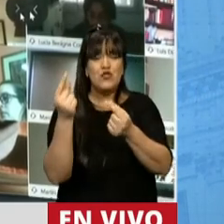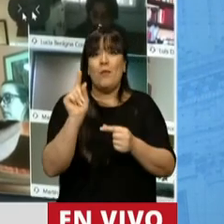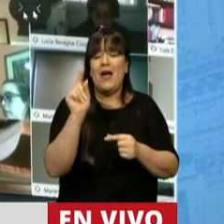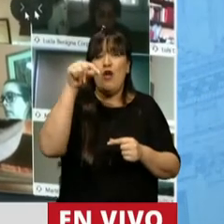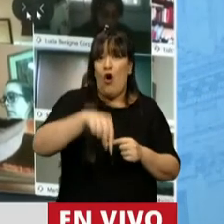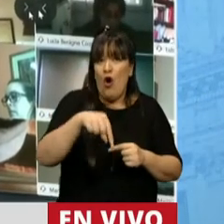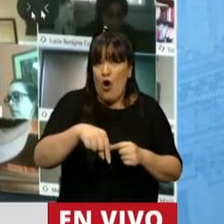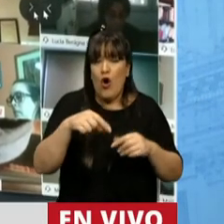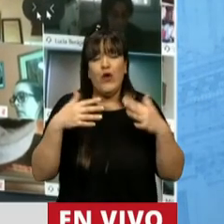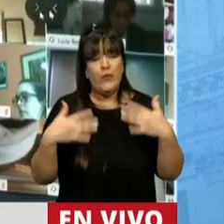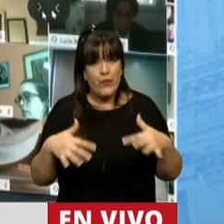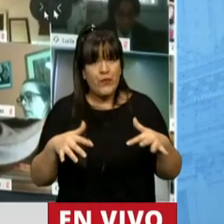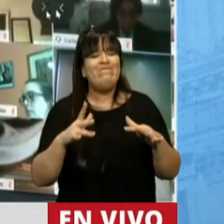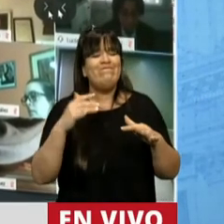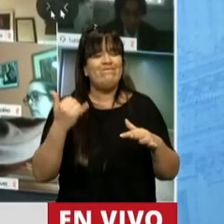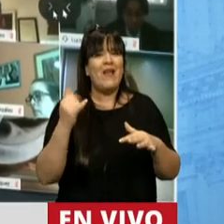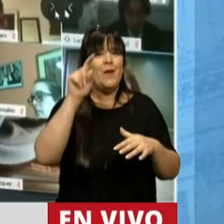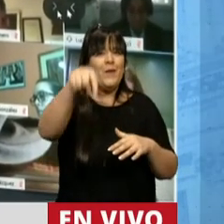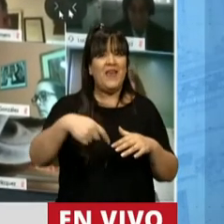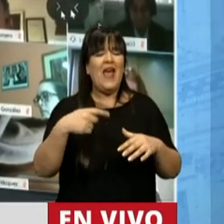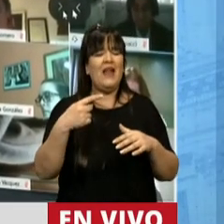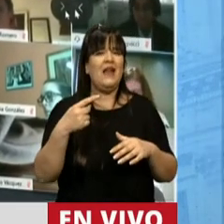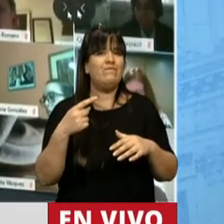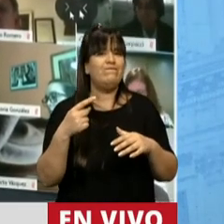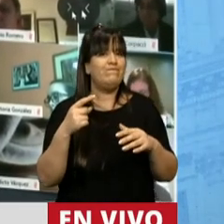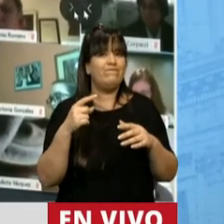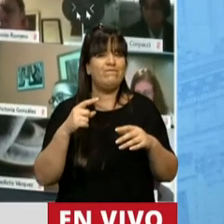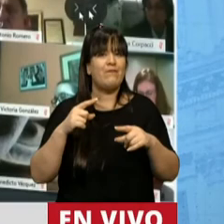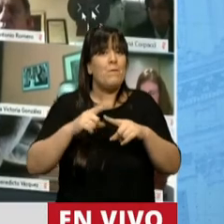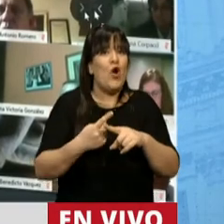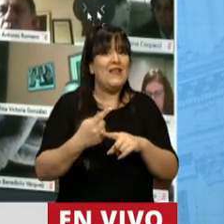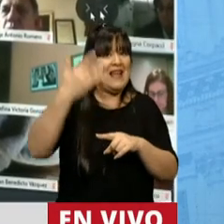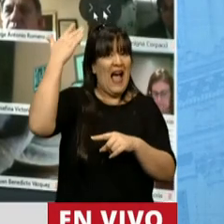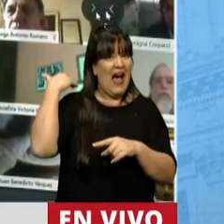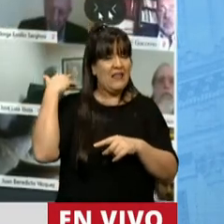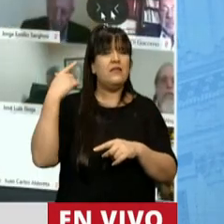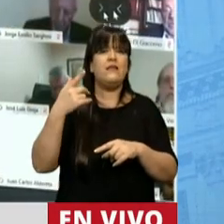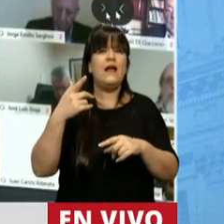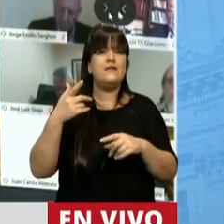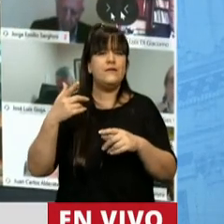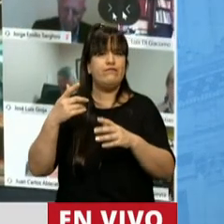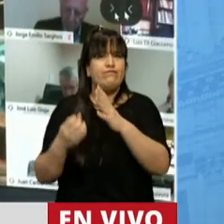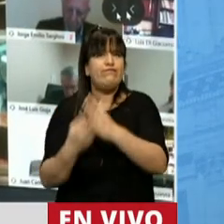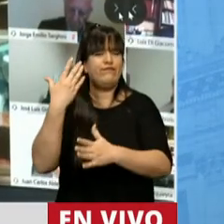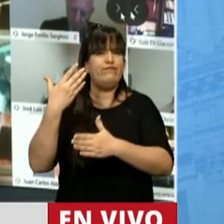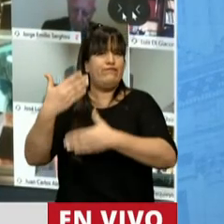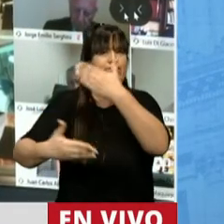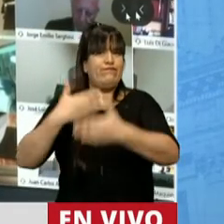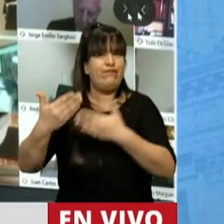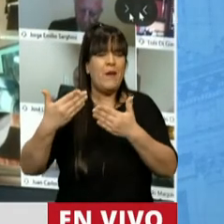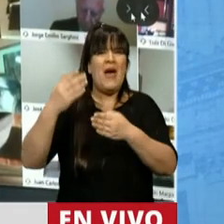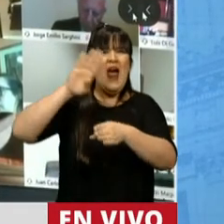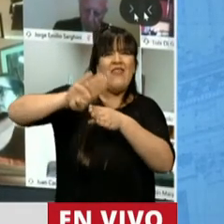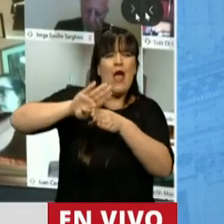un factor de alteración de esa política del gobierno de creación y desarrollo de un mercado de deuda en